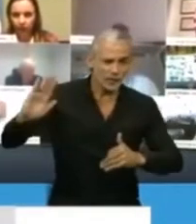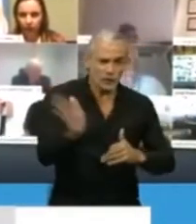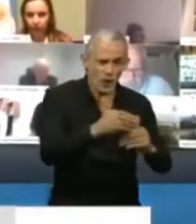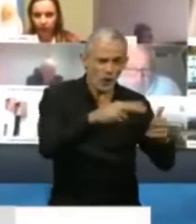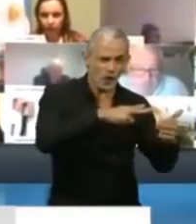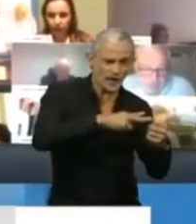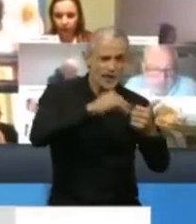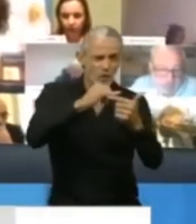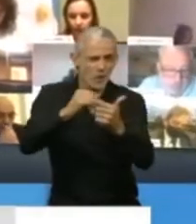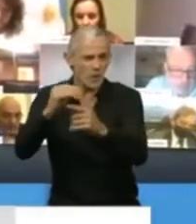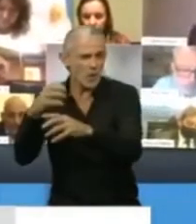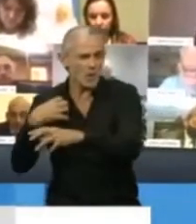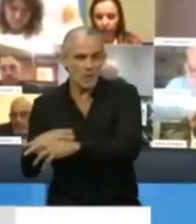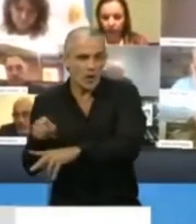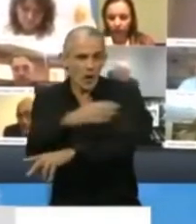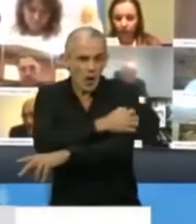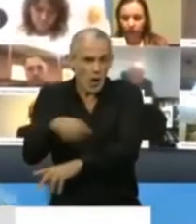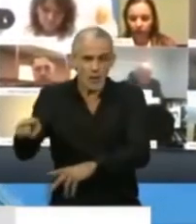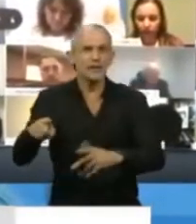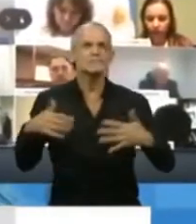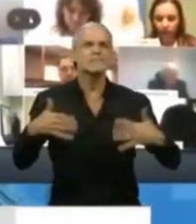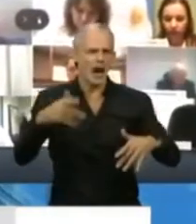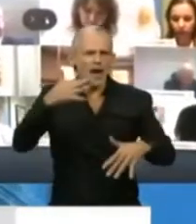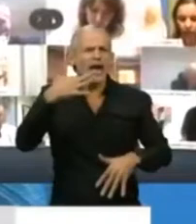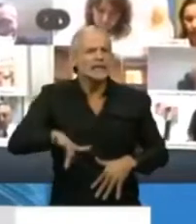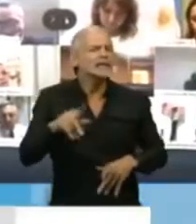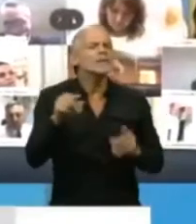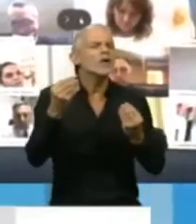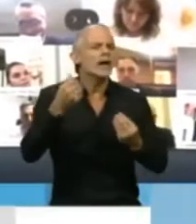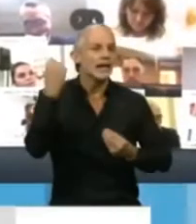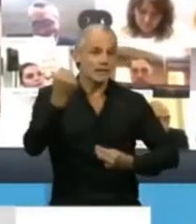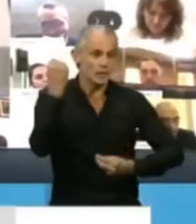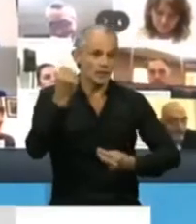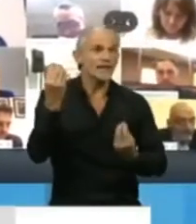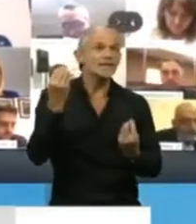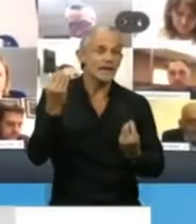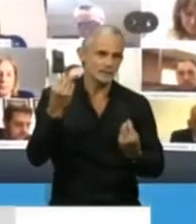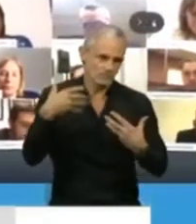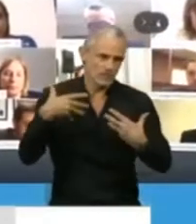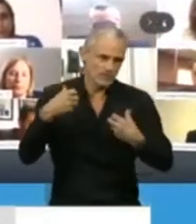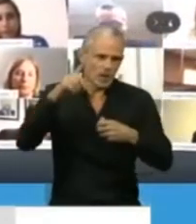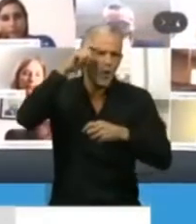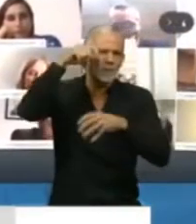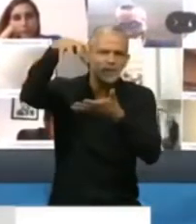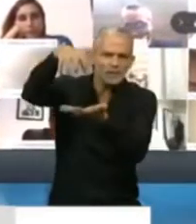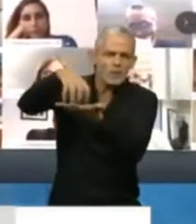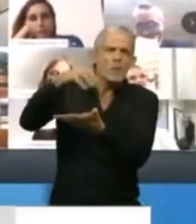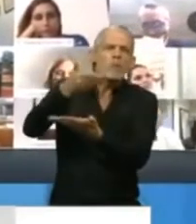entenderemos lo importante que es la salud pública.